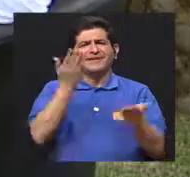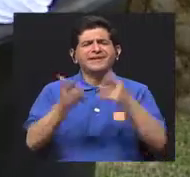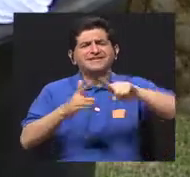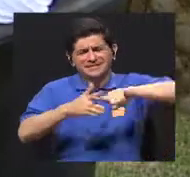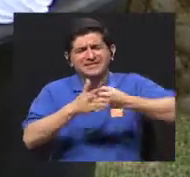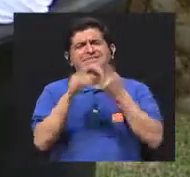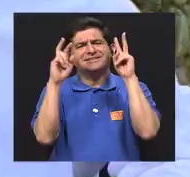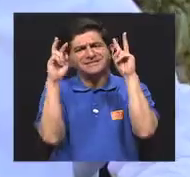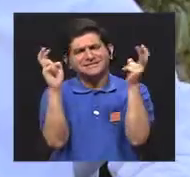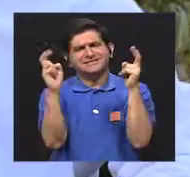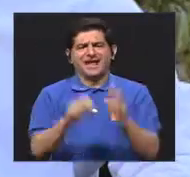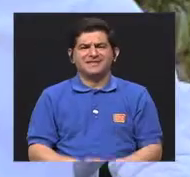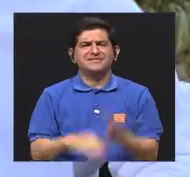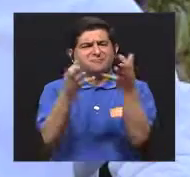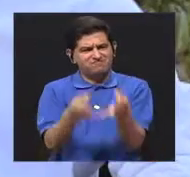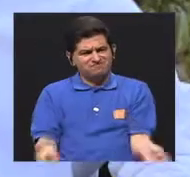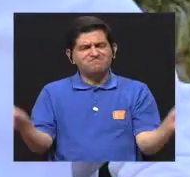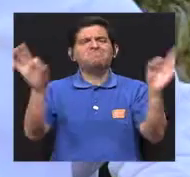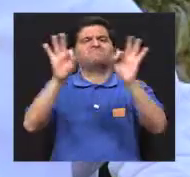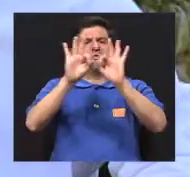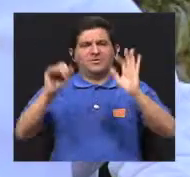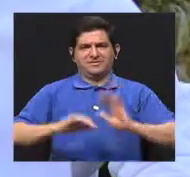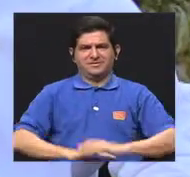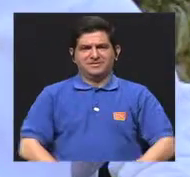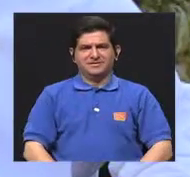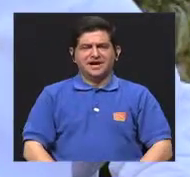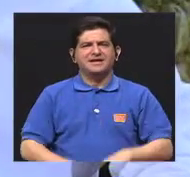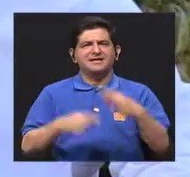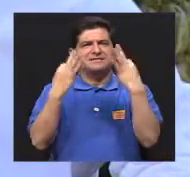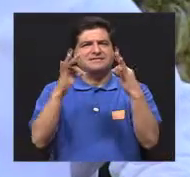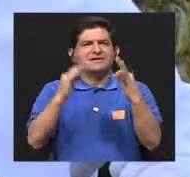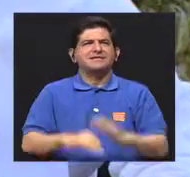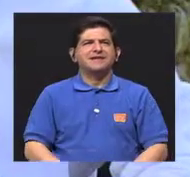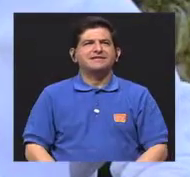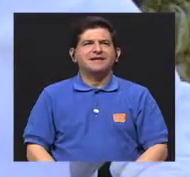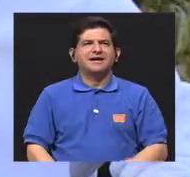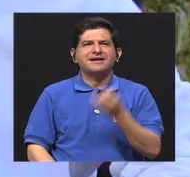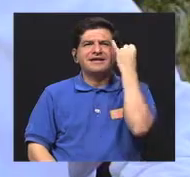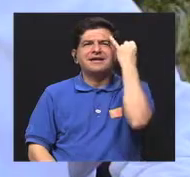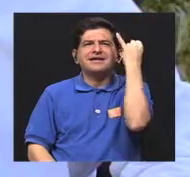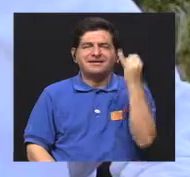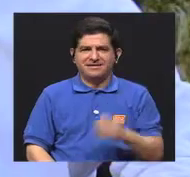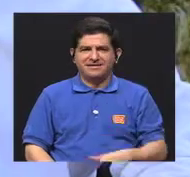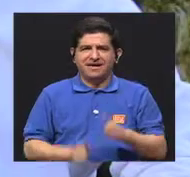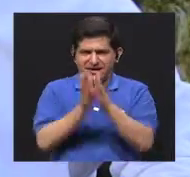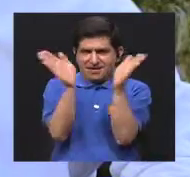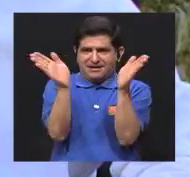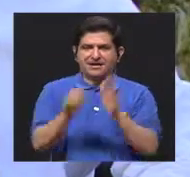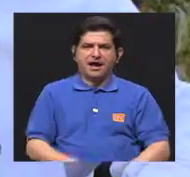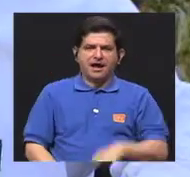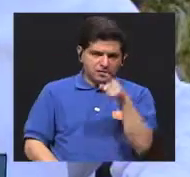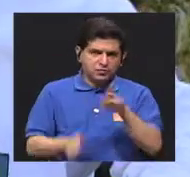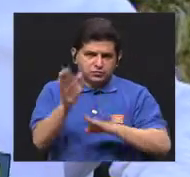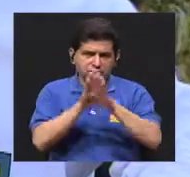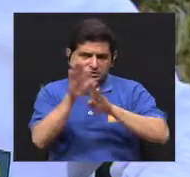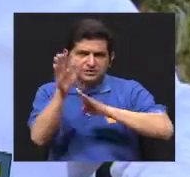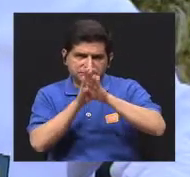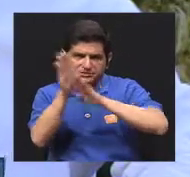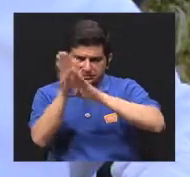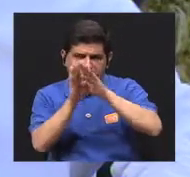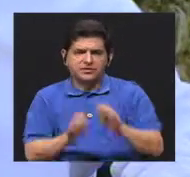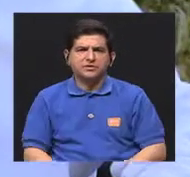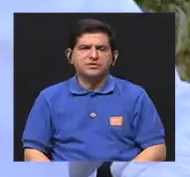Tal vez para comenzar el tema, si es importante hacer un encuadre, verdad, de que bueno, ustedes están